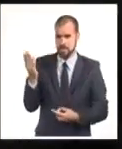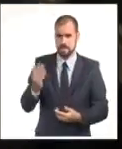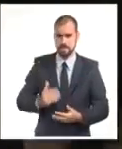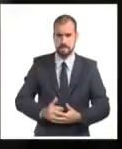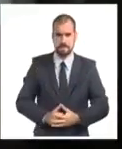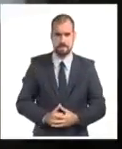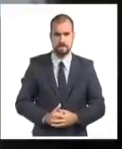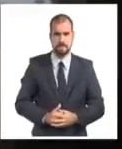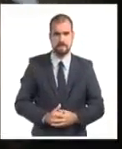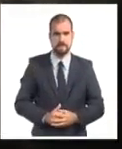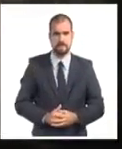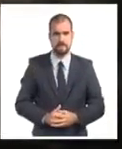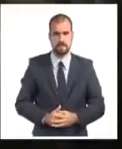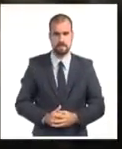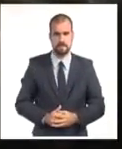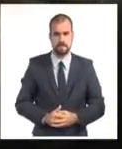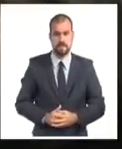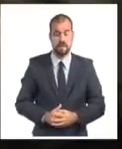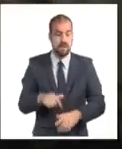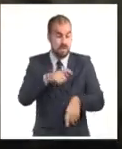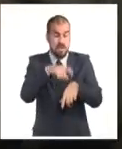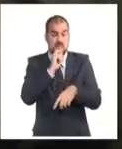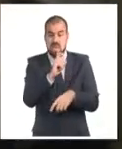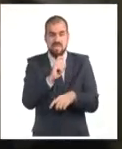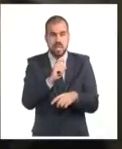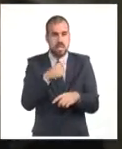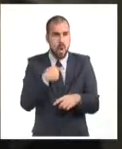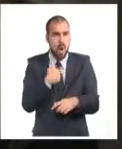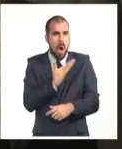Uno de los momentos más duros fue la muerte del comandante Chávez.